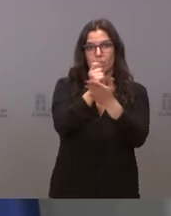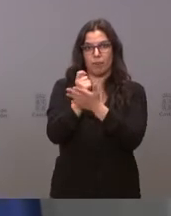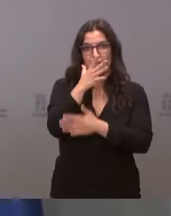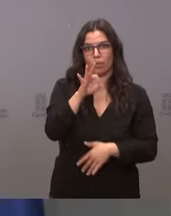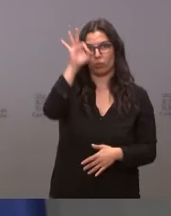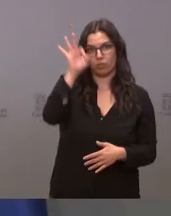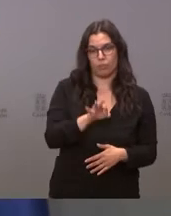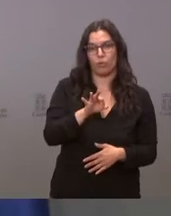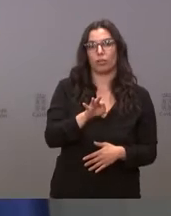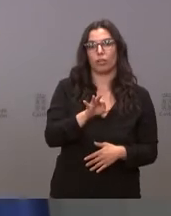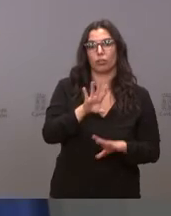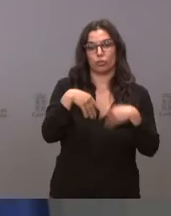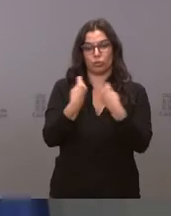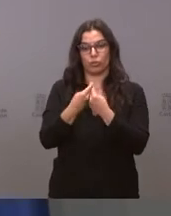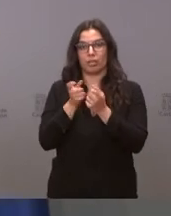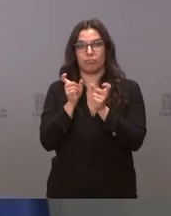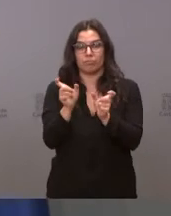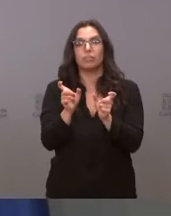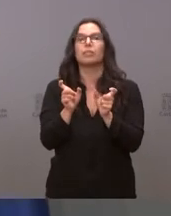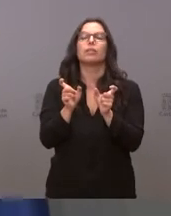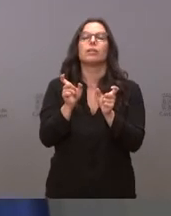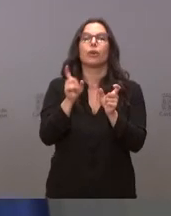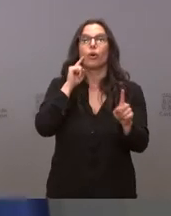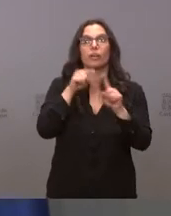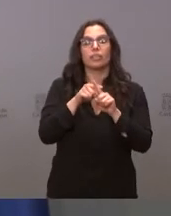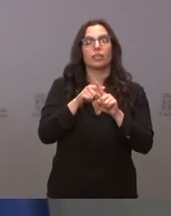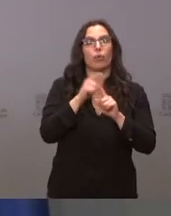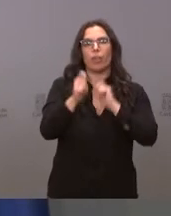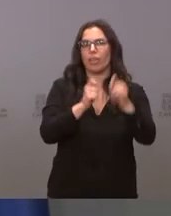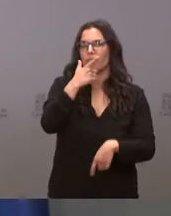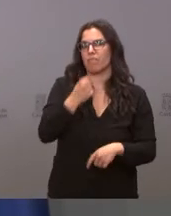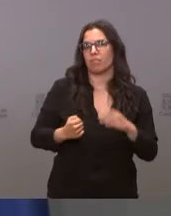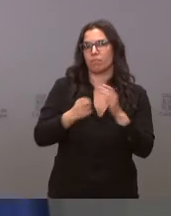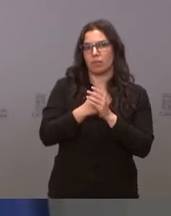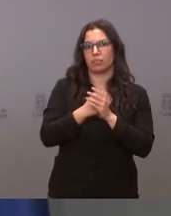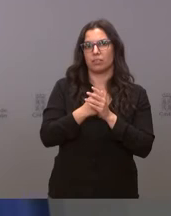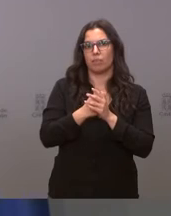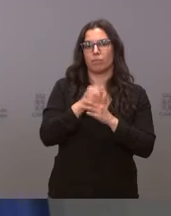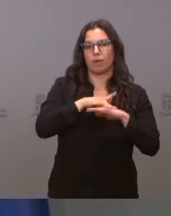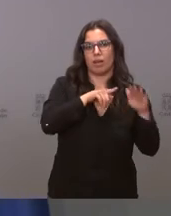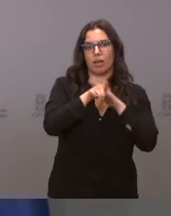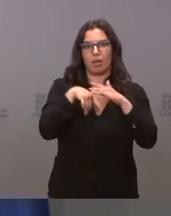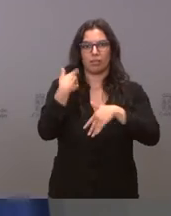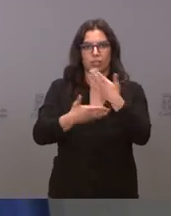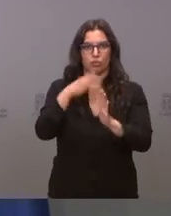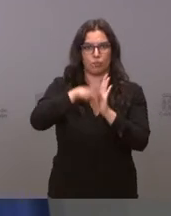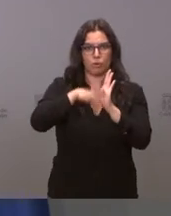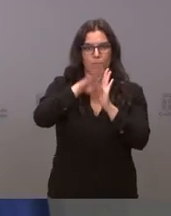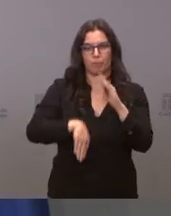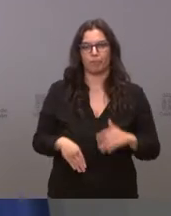% del importe de la subvención con el fin de facilitar al máximo la gestión del programa.